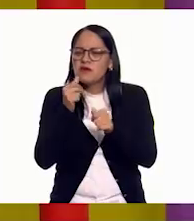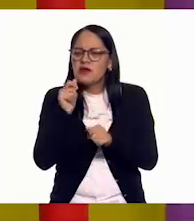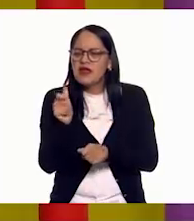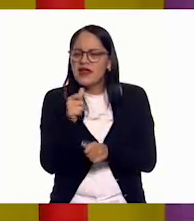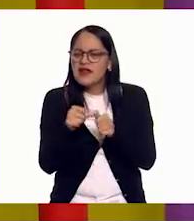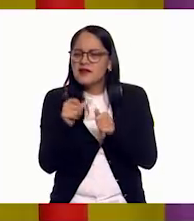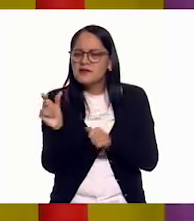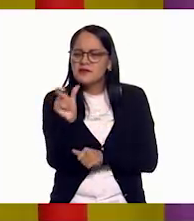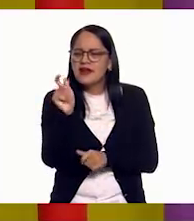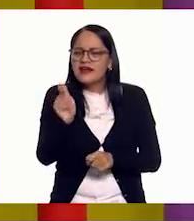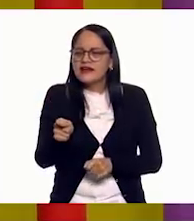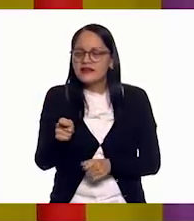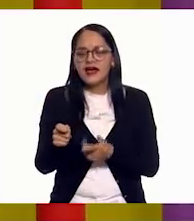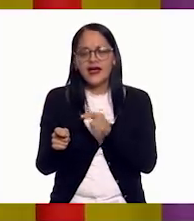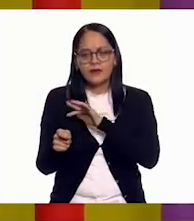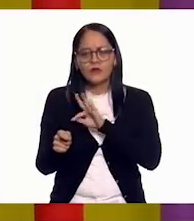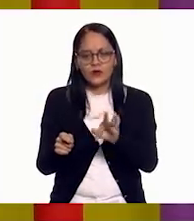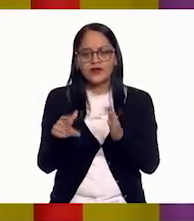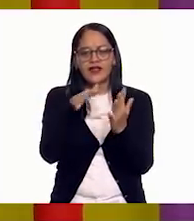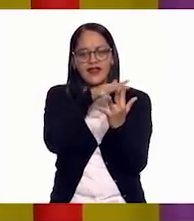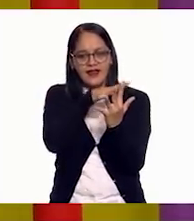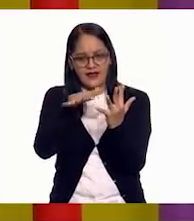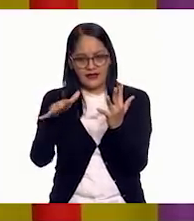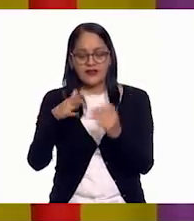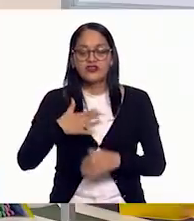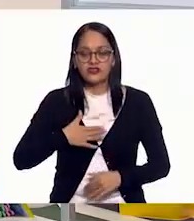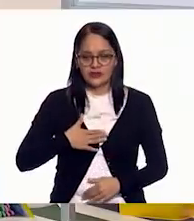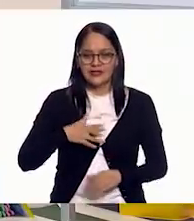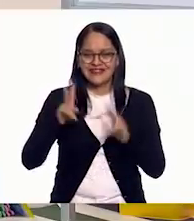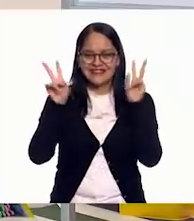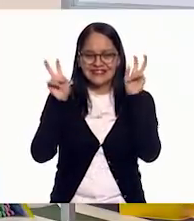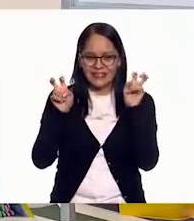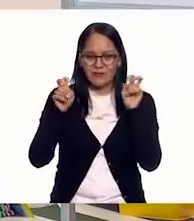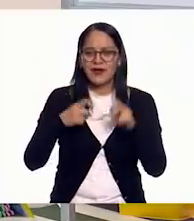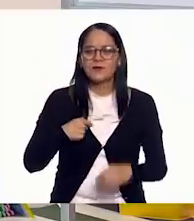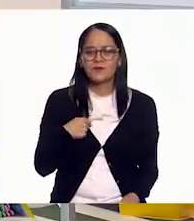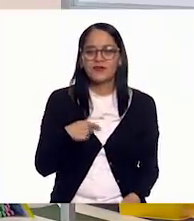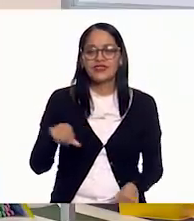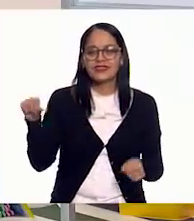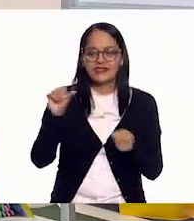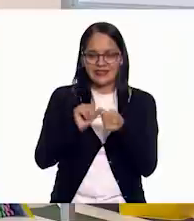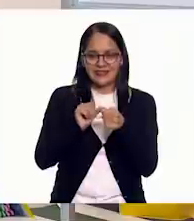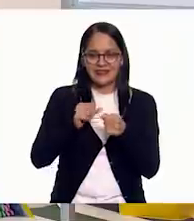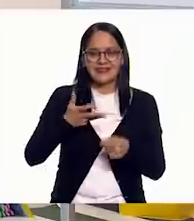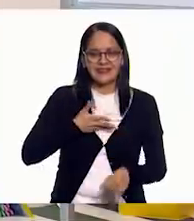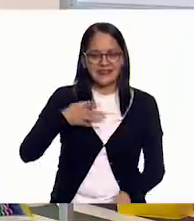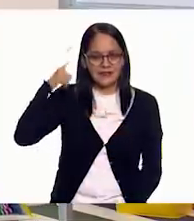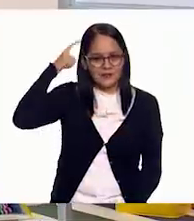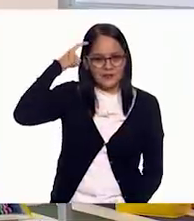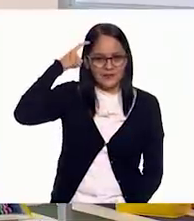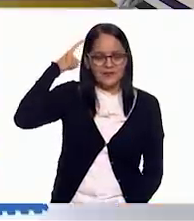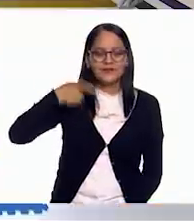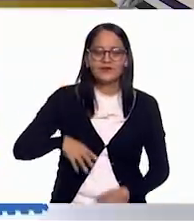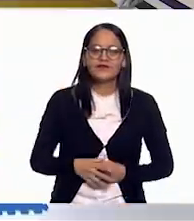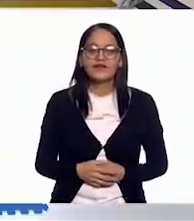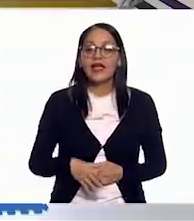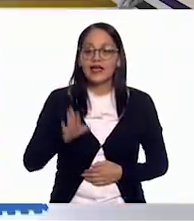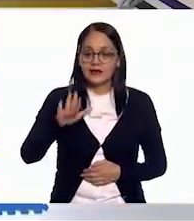qué letra es? Y entonces ya pueden leer el titulera Tengo Piojos. Ahora sí, vamos a jugar, ¿te parece?